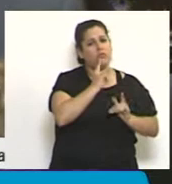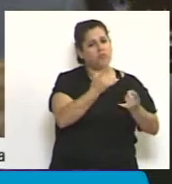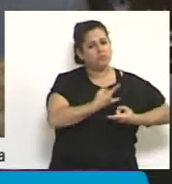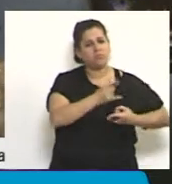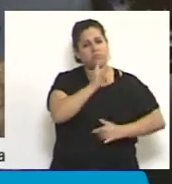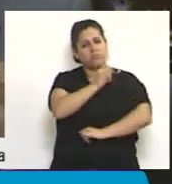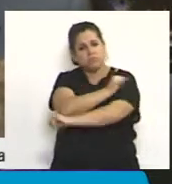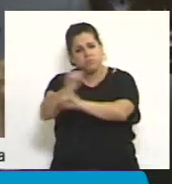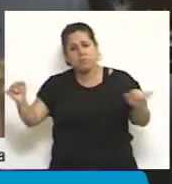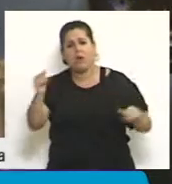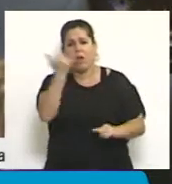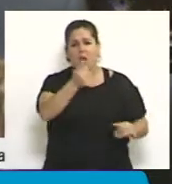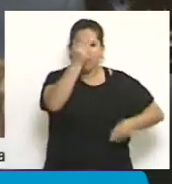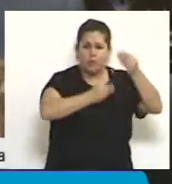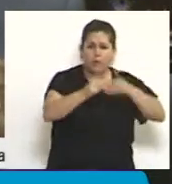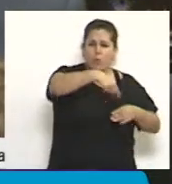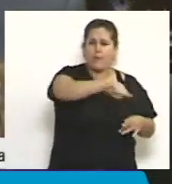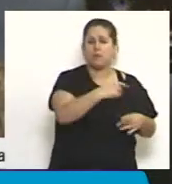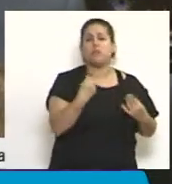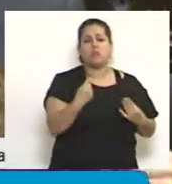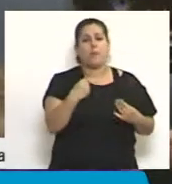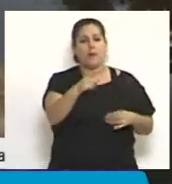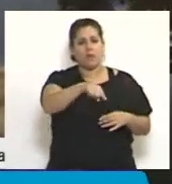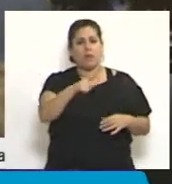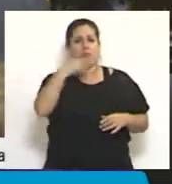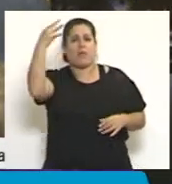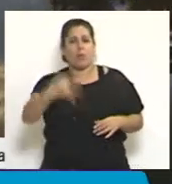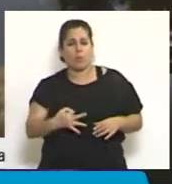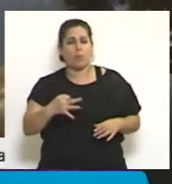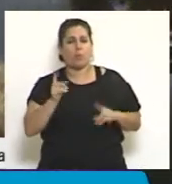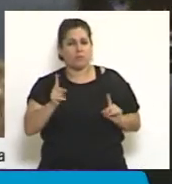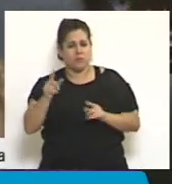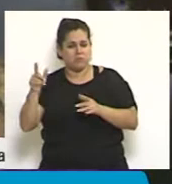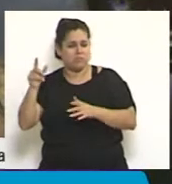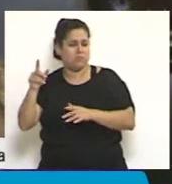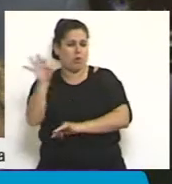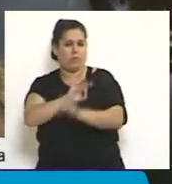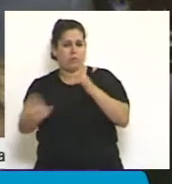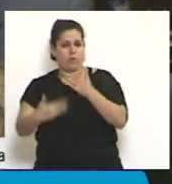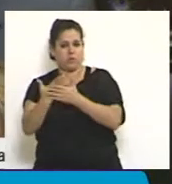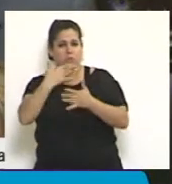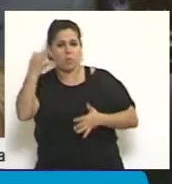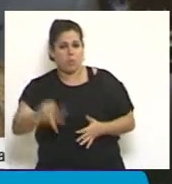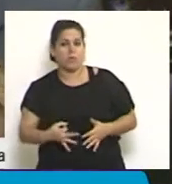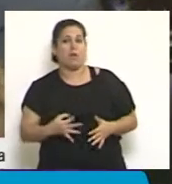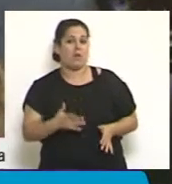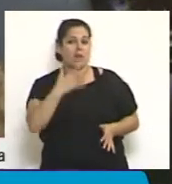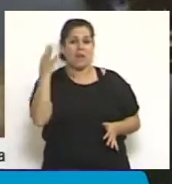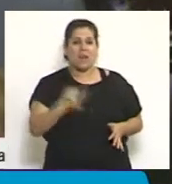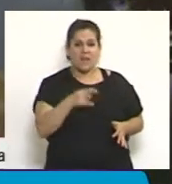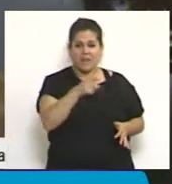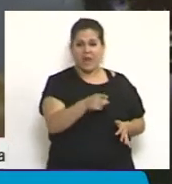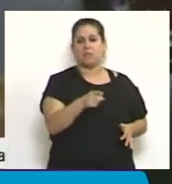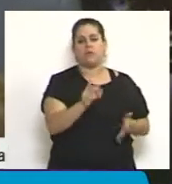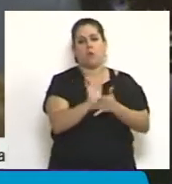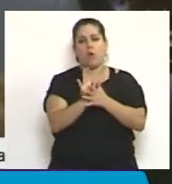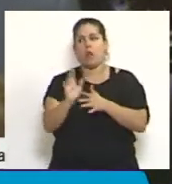tienen de que esto se lleve a cabo, así como está planteado. Y la clara influencia